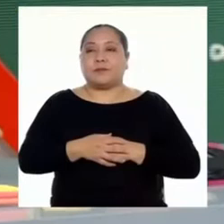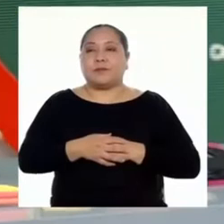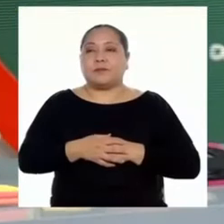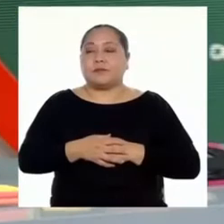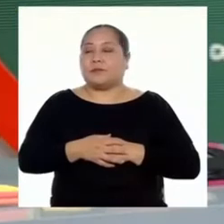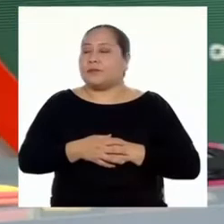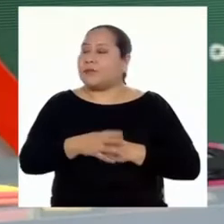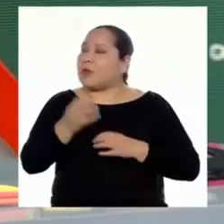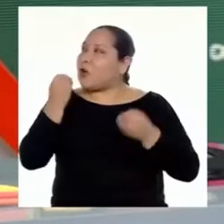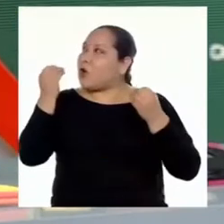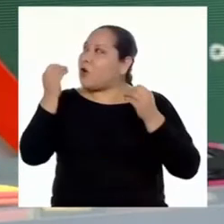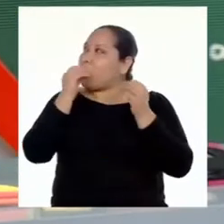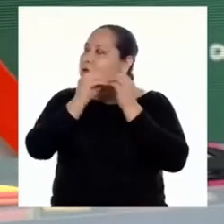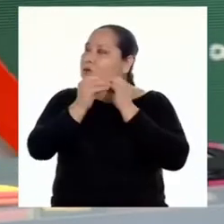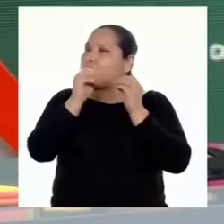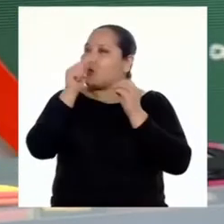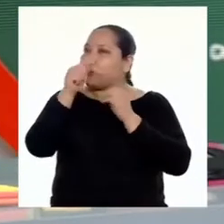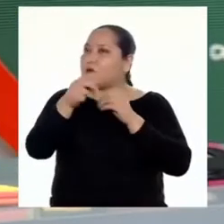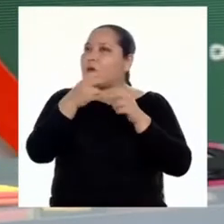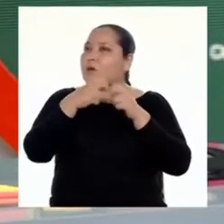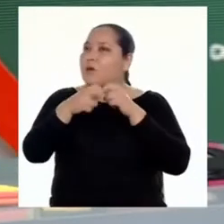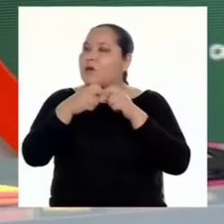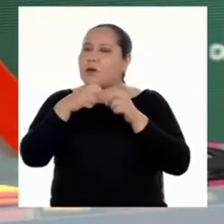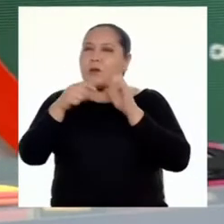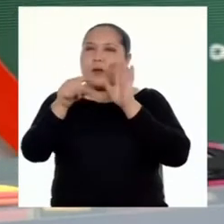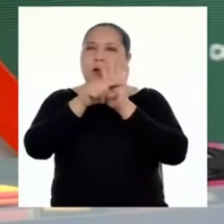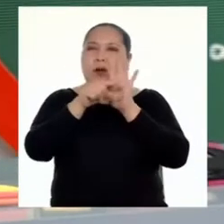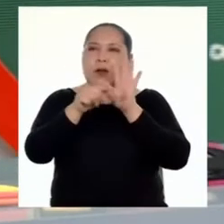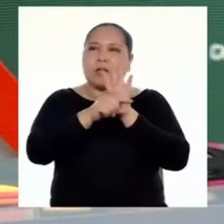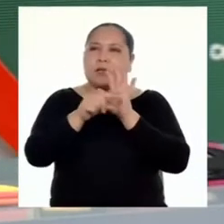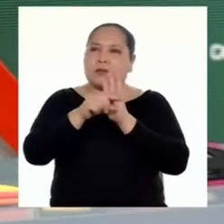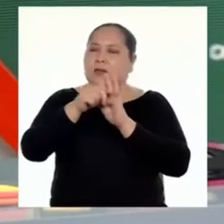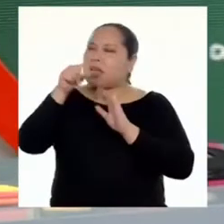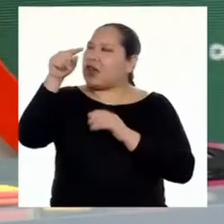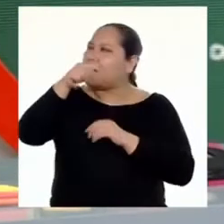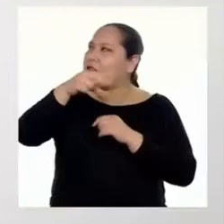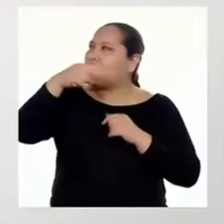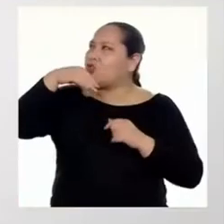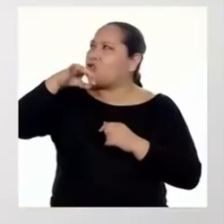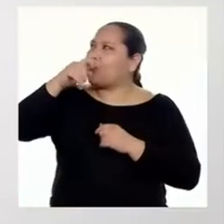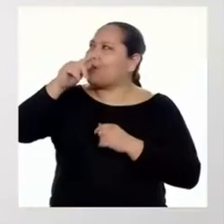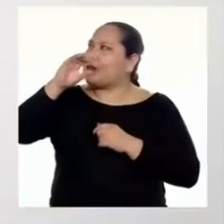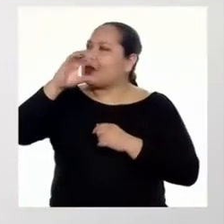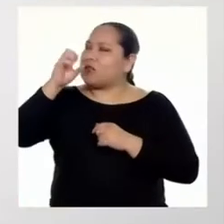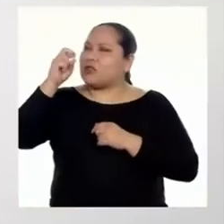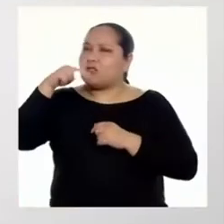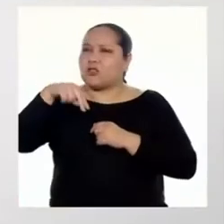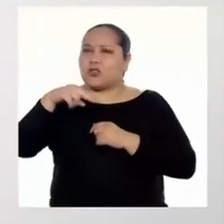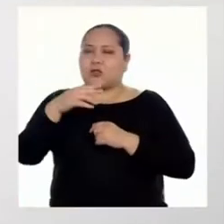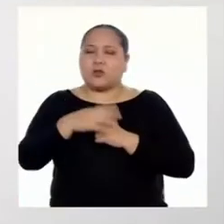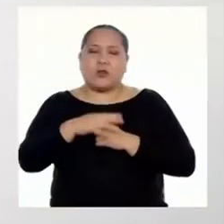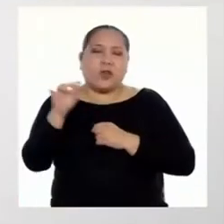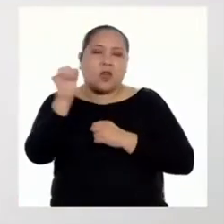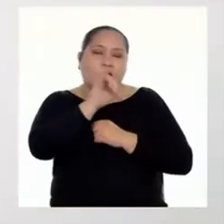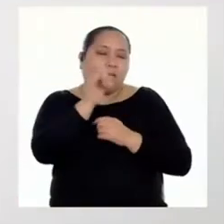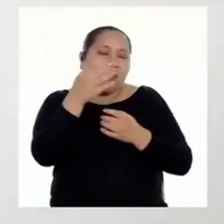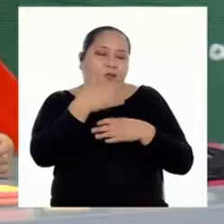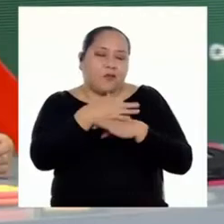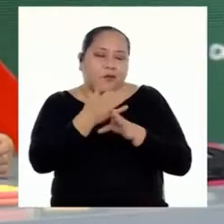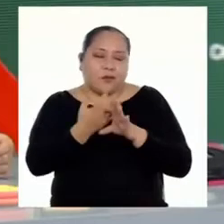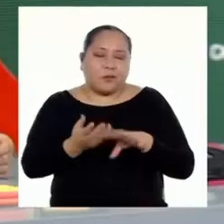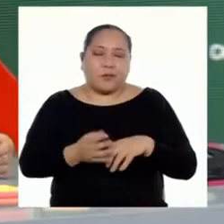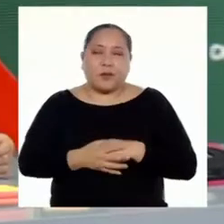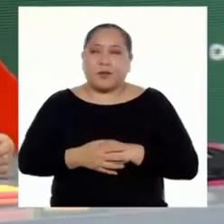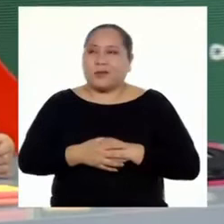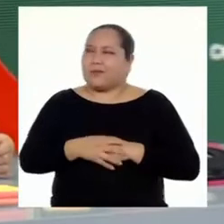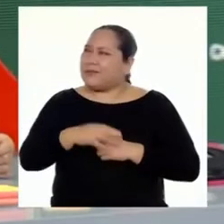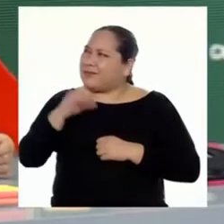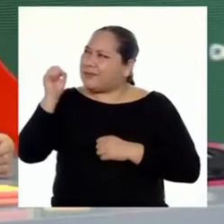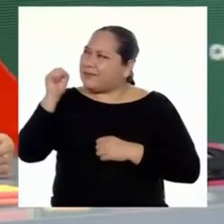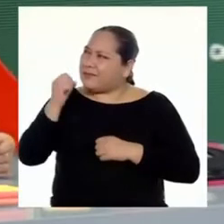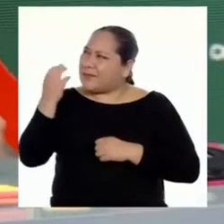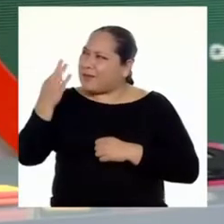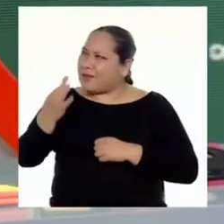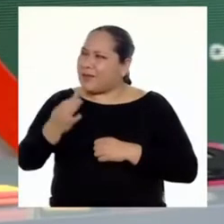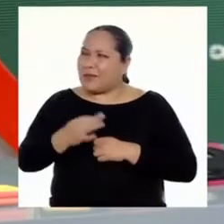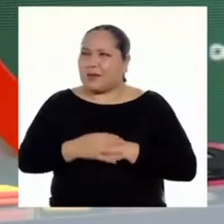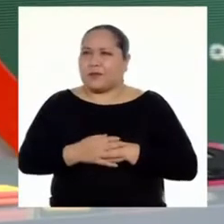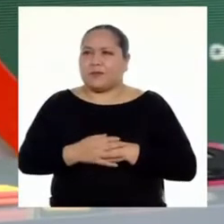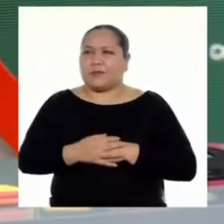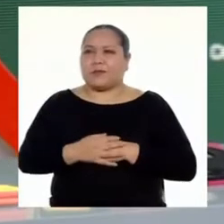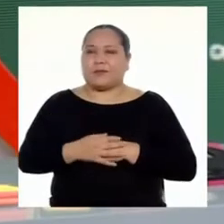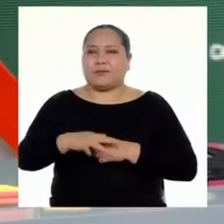¿Y cómo resolvemos los problemas de resta en notación científica? Se realiza de la misma manera. ¿En serio?